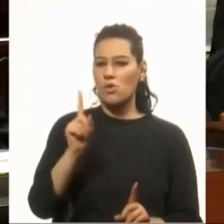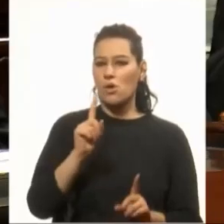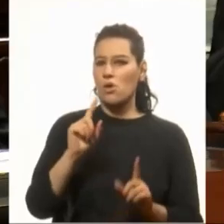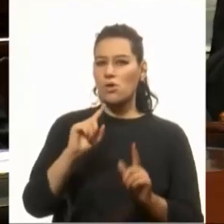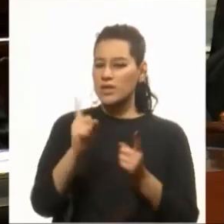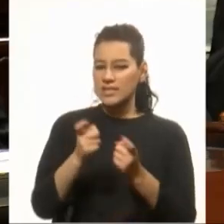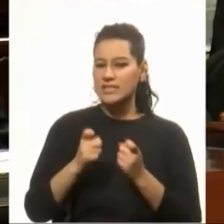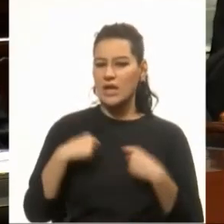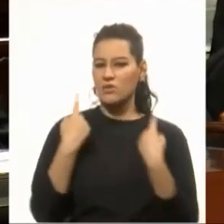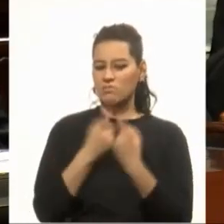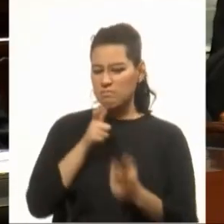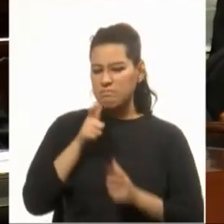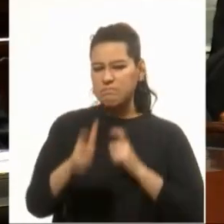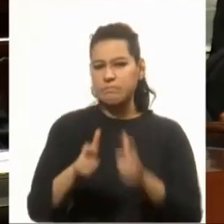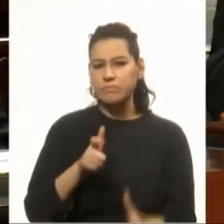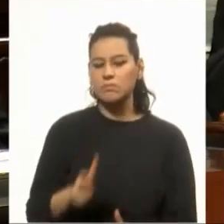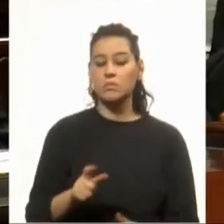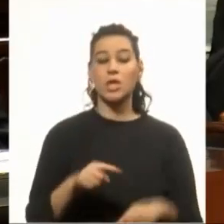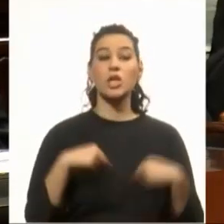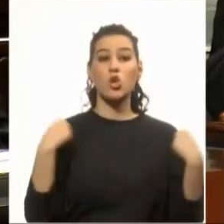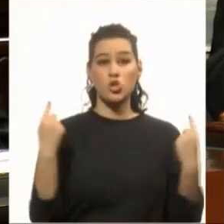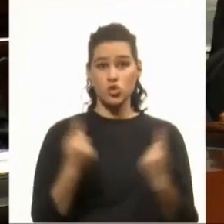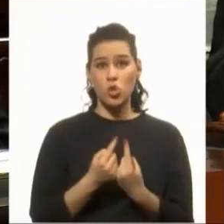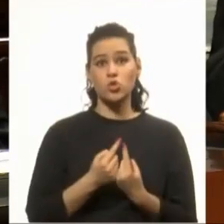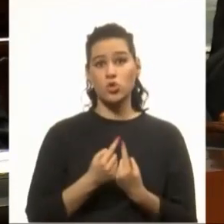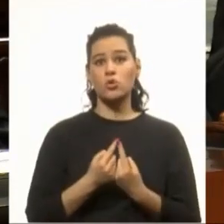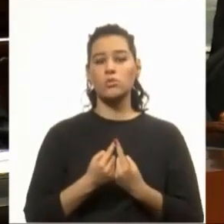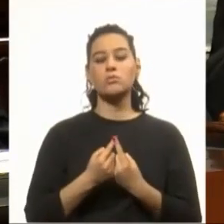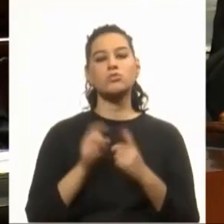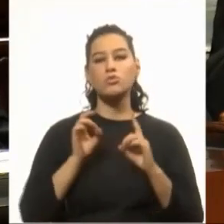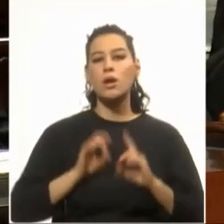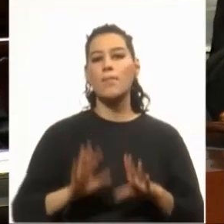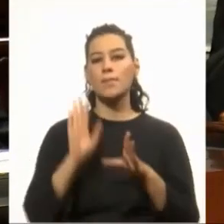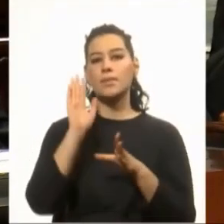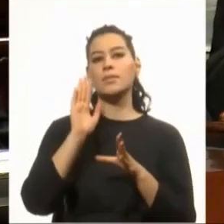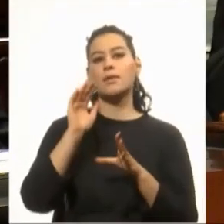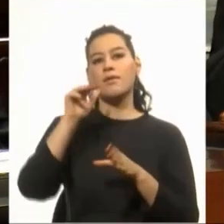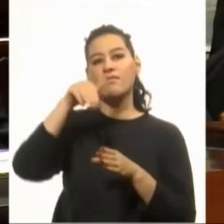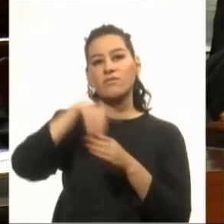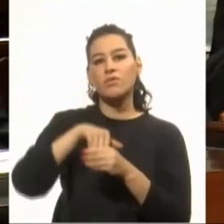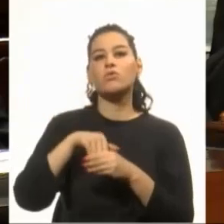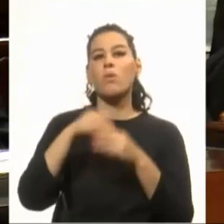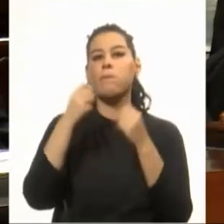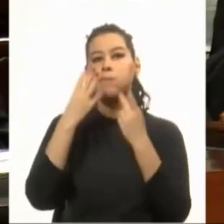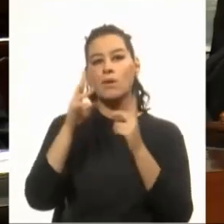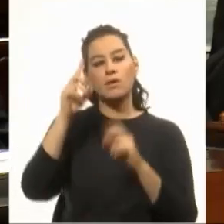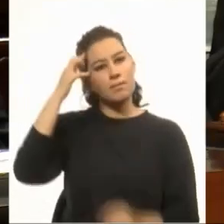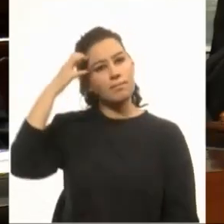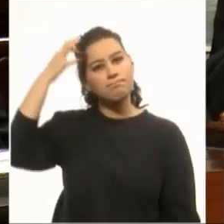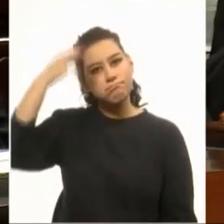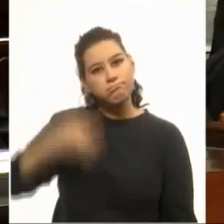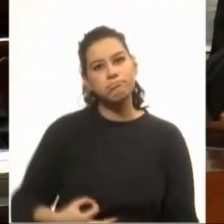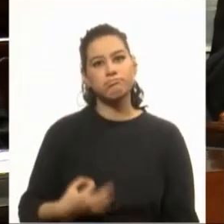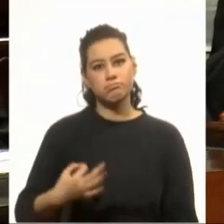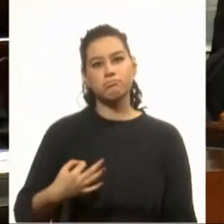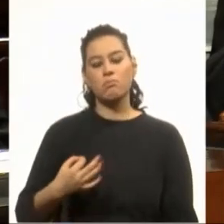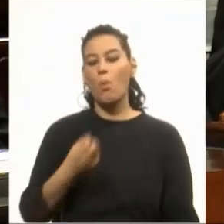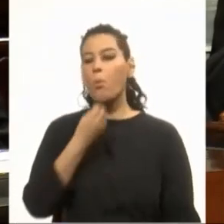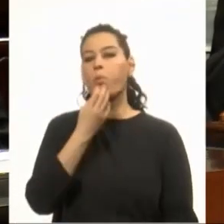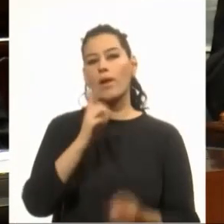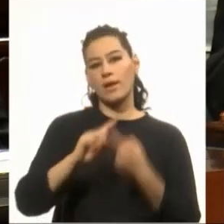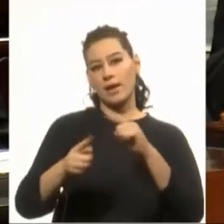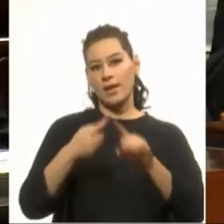insulto. Y nosotros simplemente hacemos votos porque la cordura y el buen